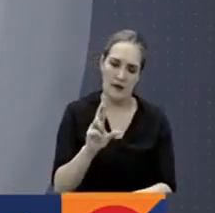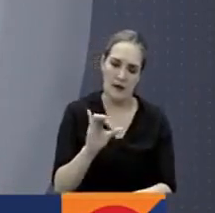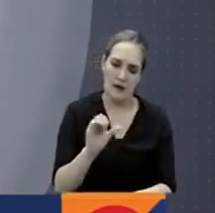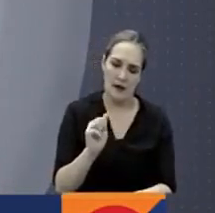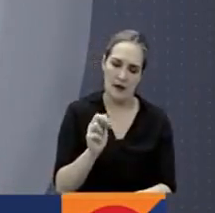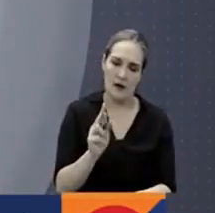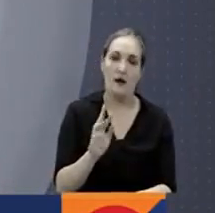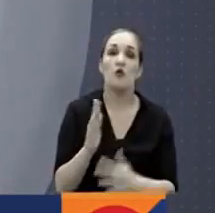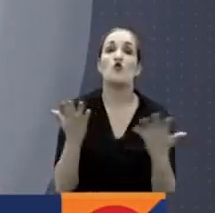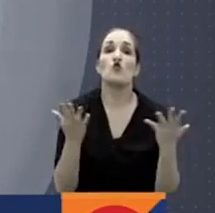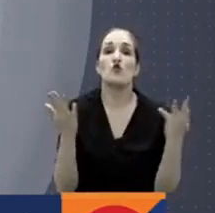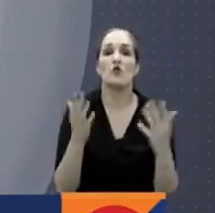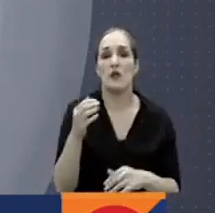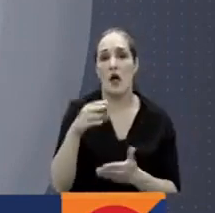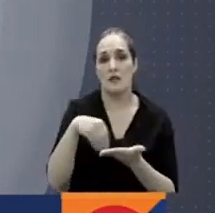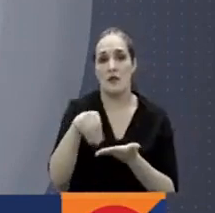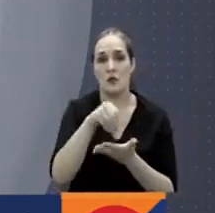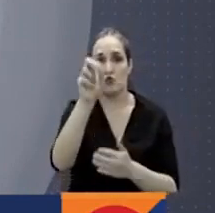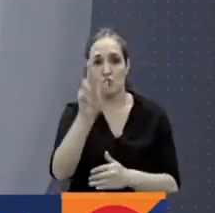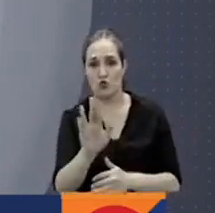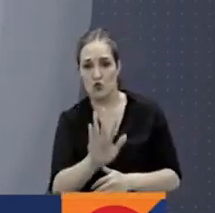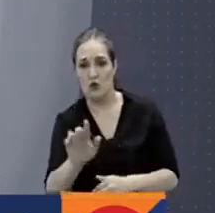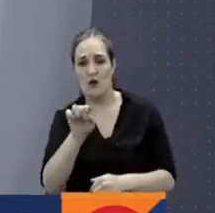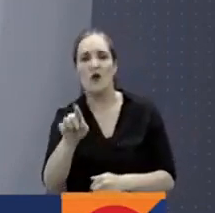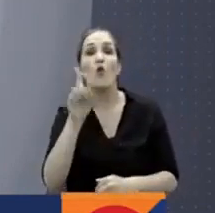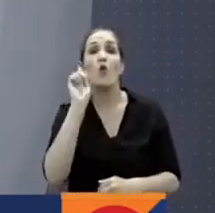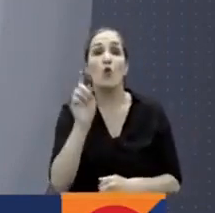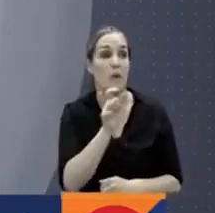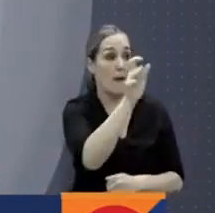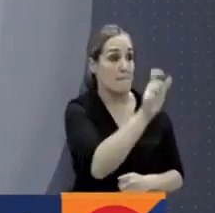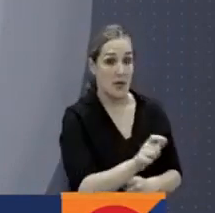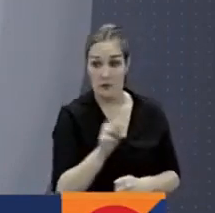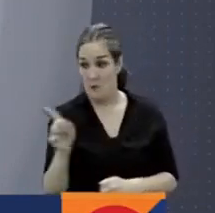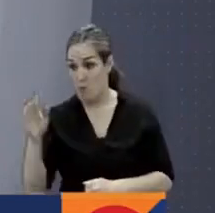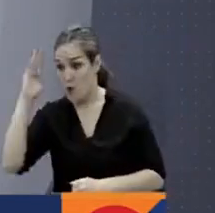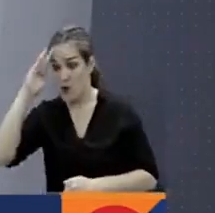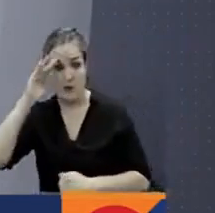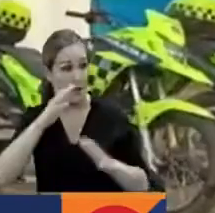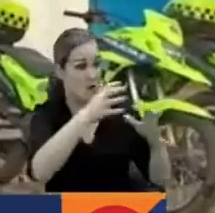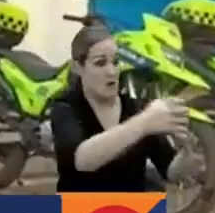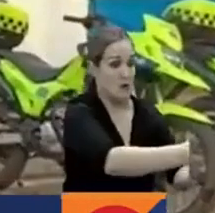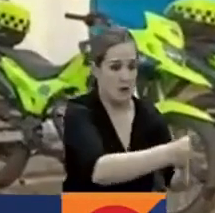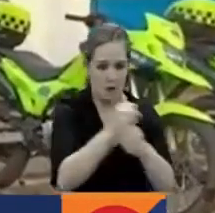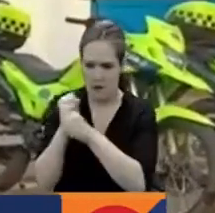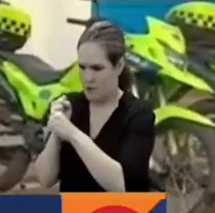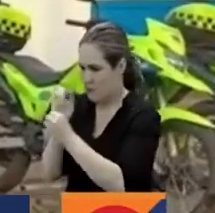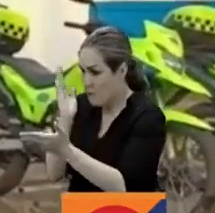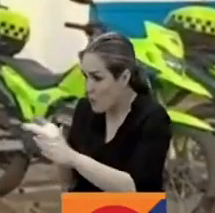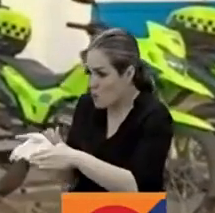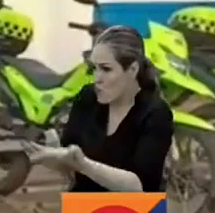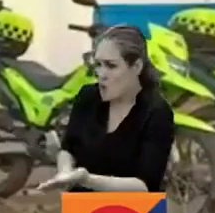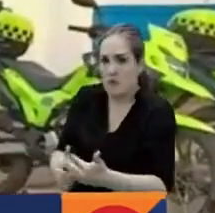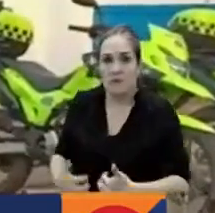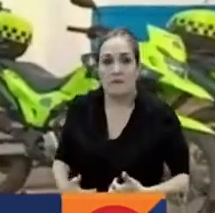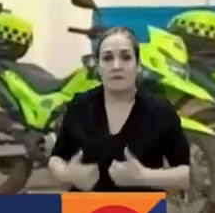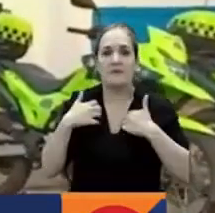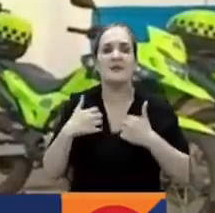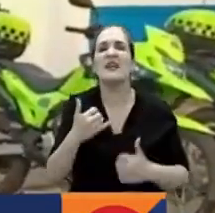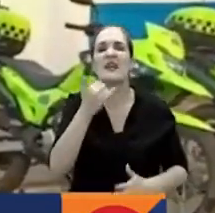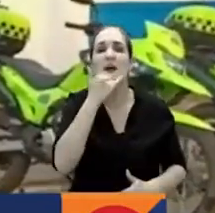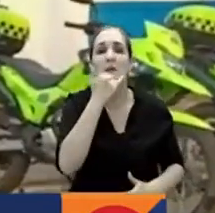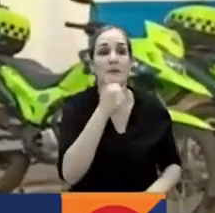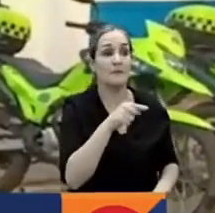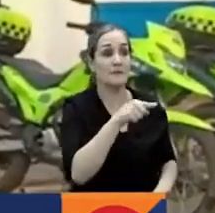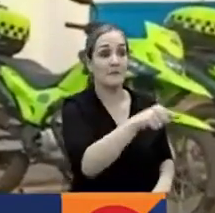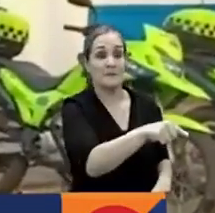al parecer por la muerte de una persona en medio de un procedimiento policial. Los cuadrantes del municipio fueron alertados donde le informaban los